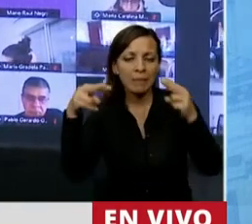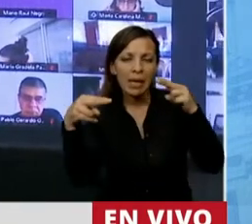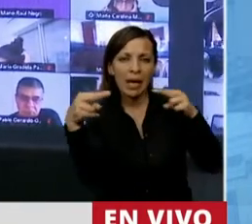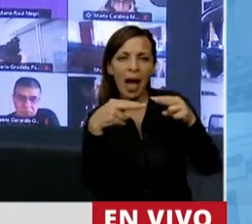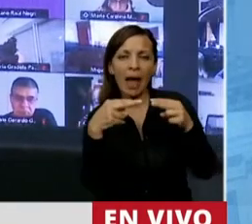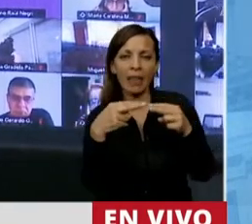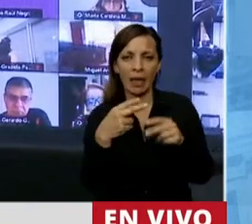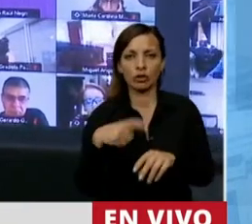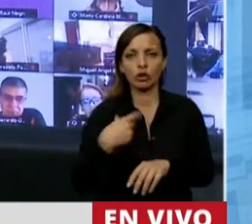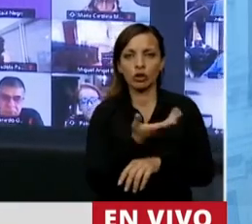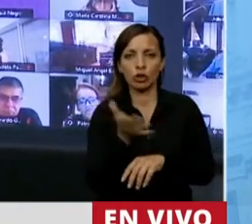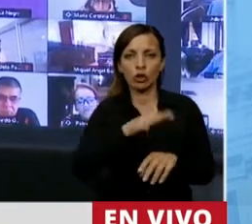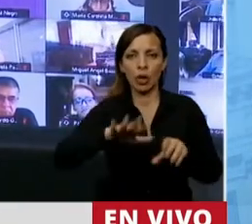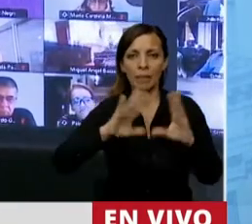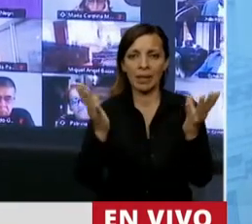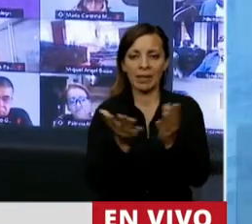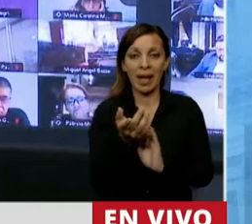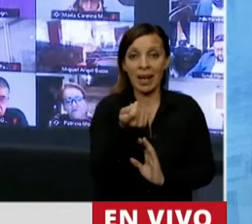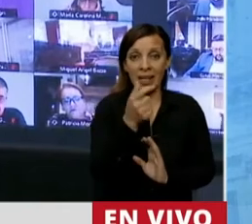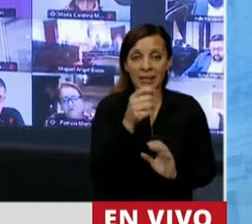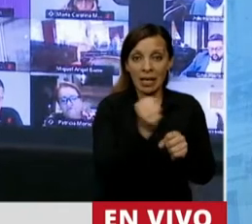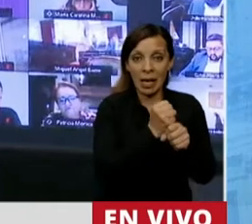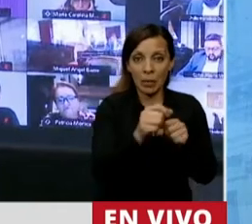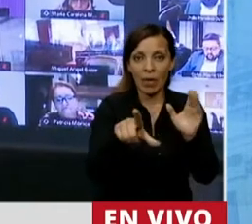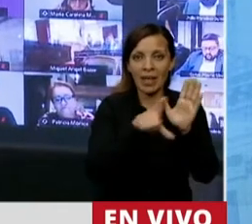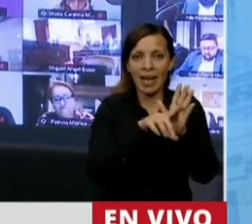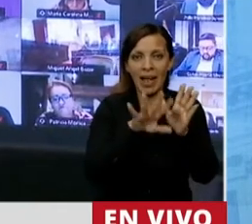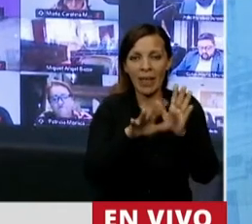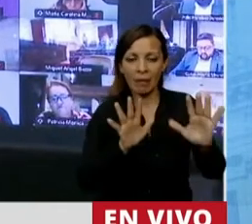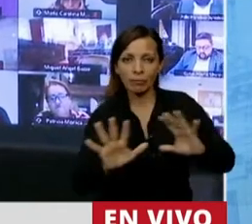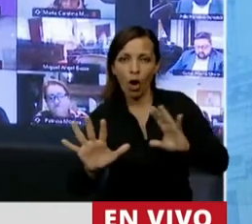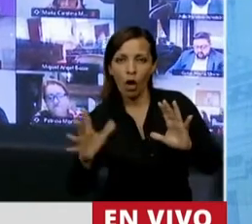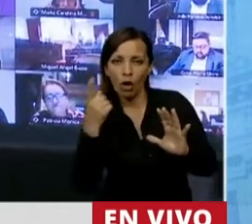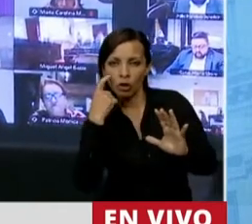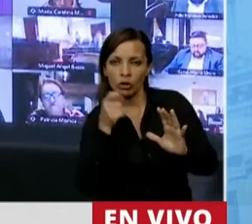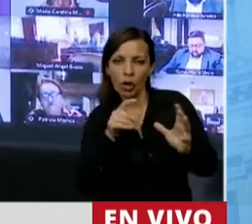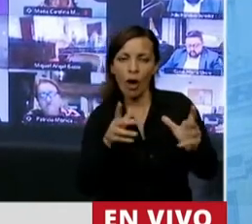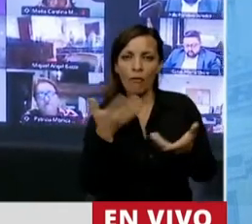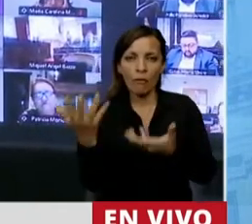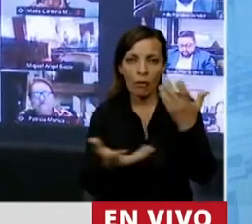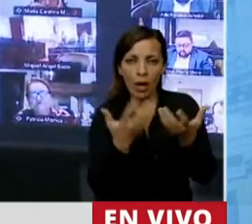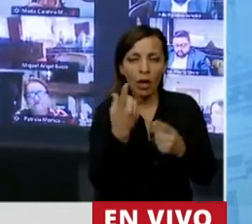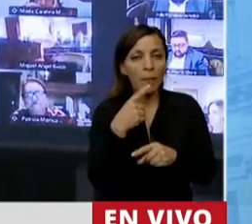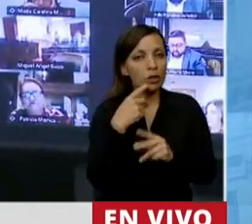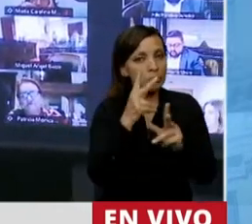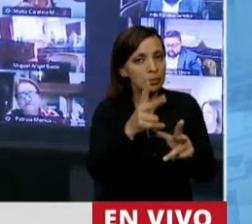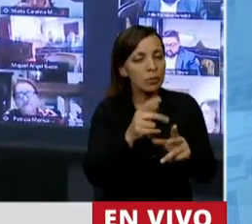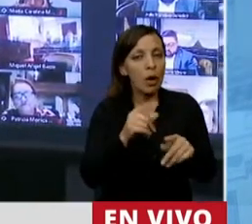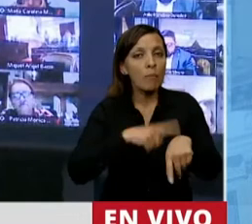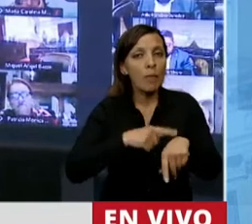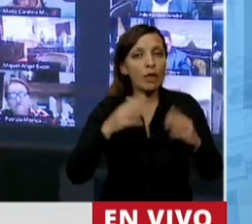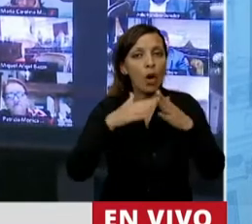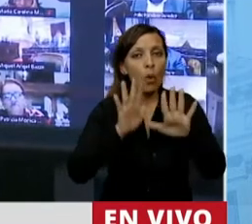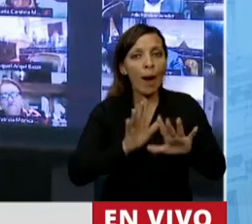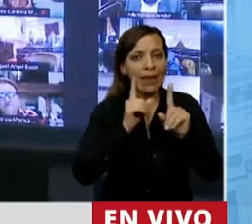Acabamos de debatir la ley de manejo de fuego y en este sentido quiero hacer referencia que durante la cuarentena en nuestro país